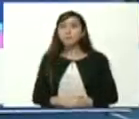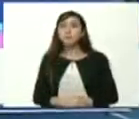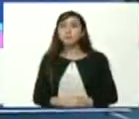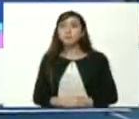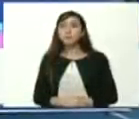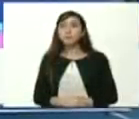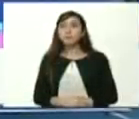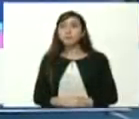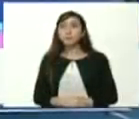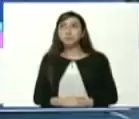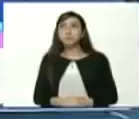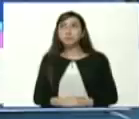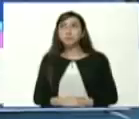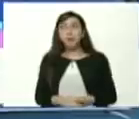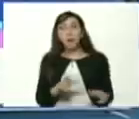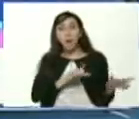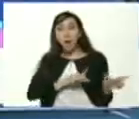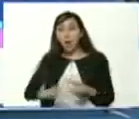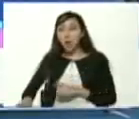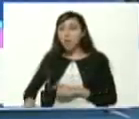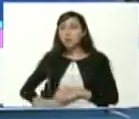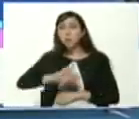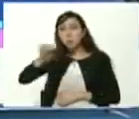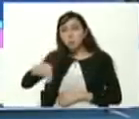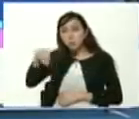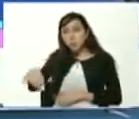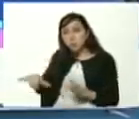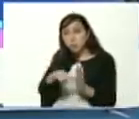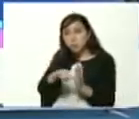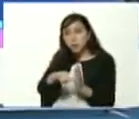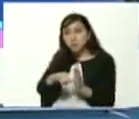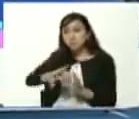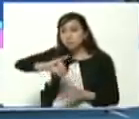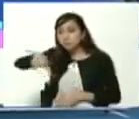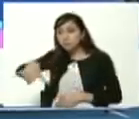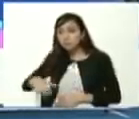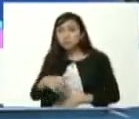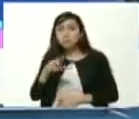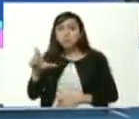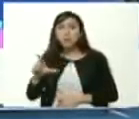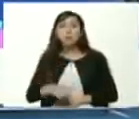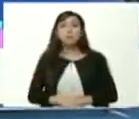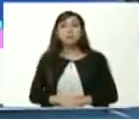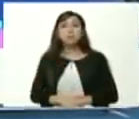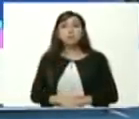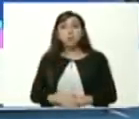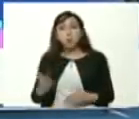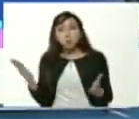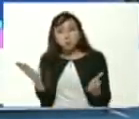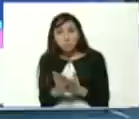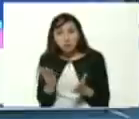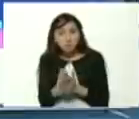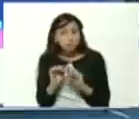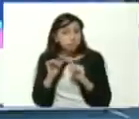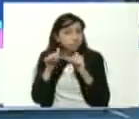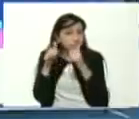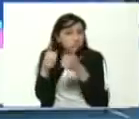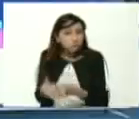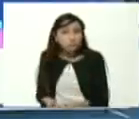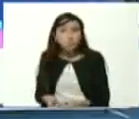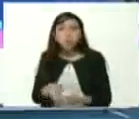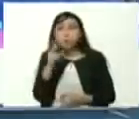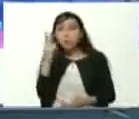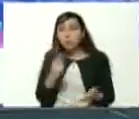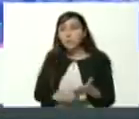ya se vislumbra junio y julio el año escolar 2020-2021